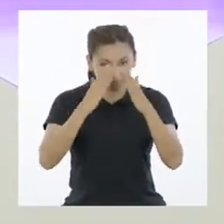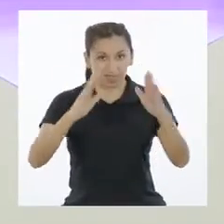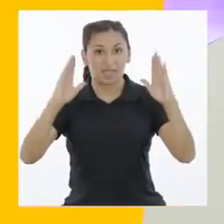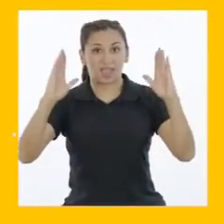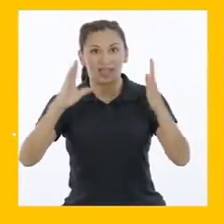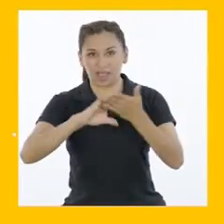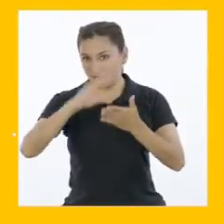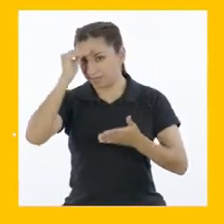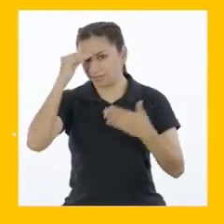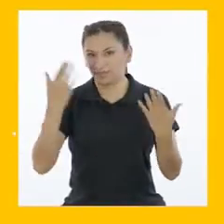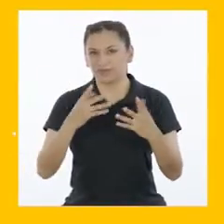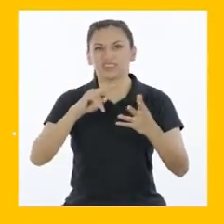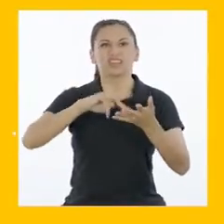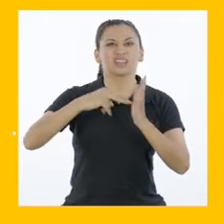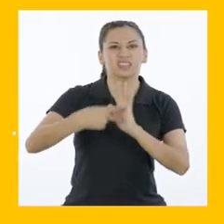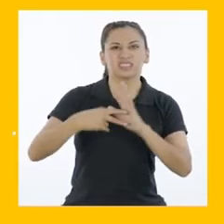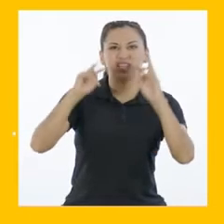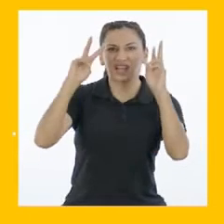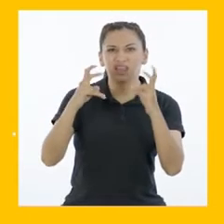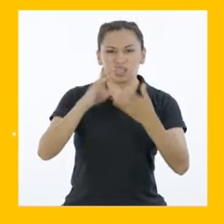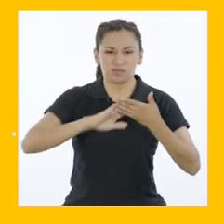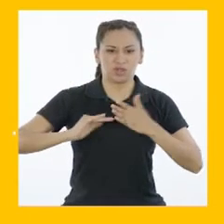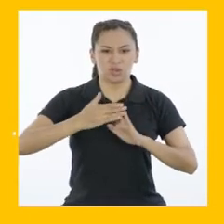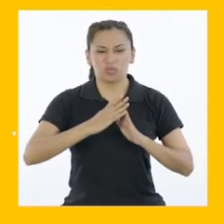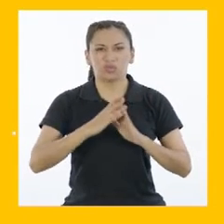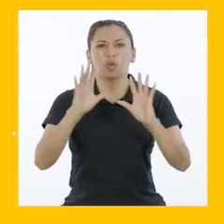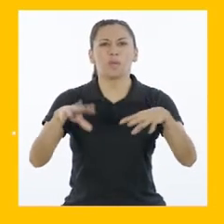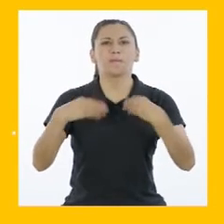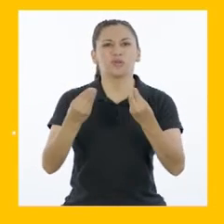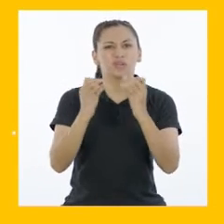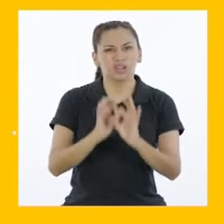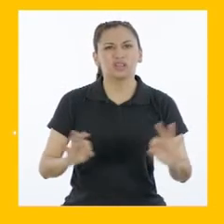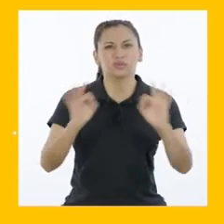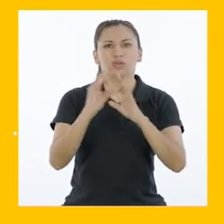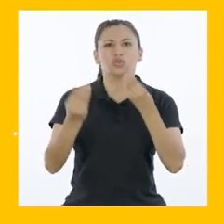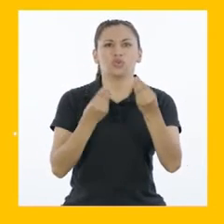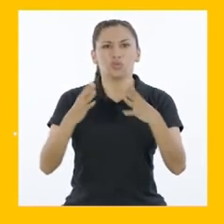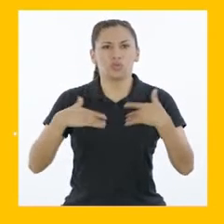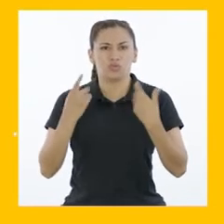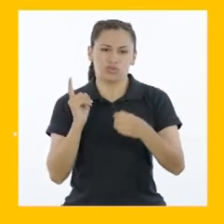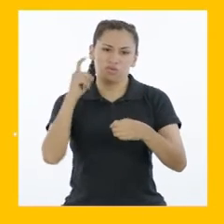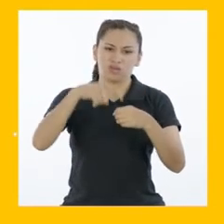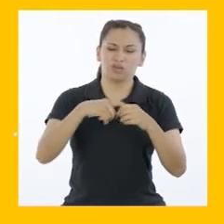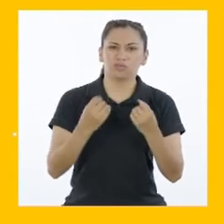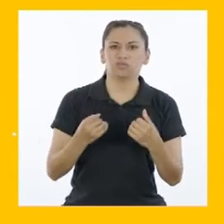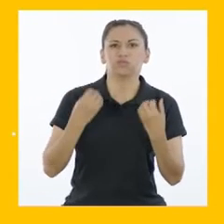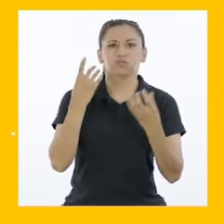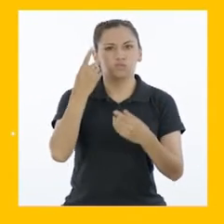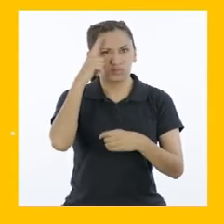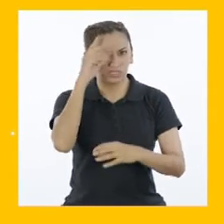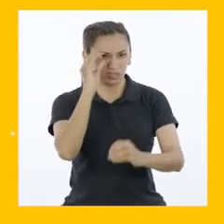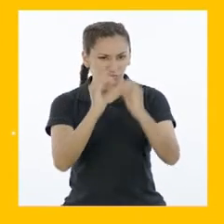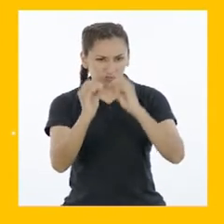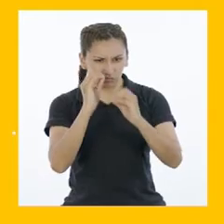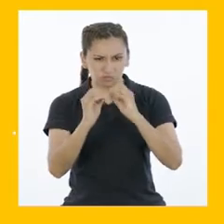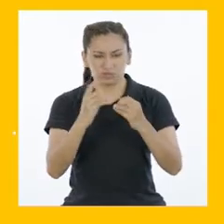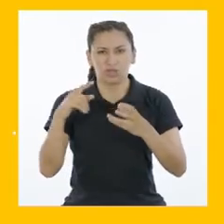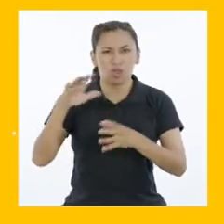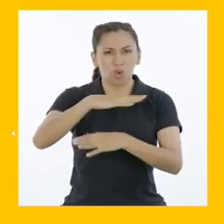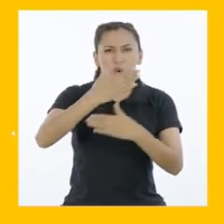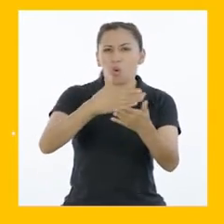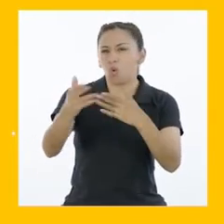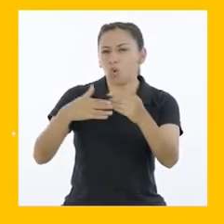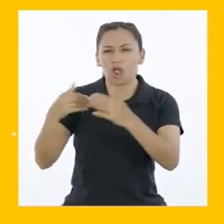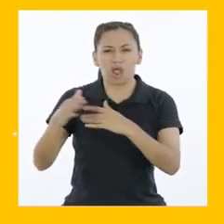descubriremos qué es un asunto público, por qué es importante y cómo podemos participar para darle solución a los problemas que